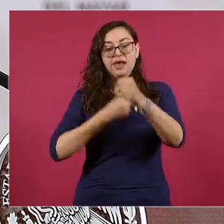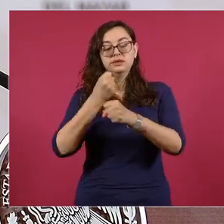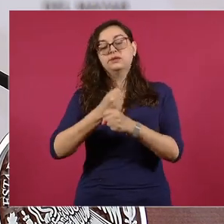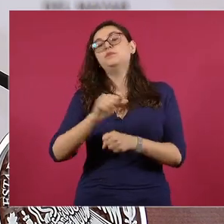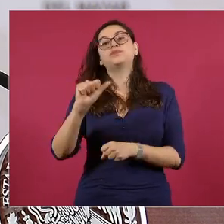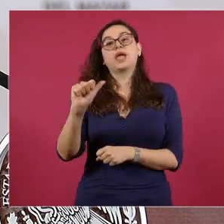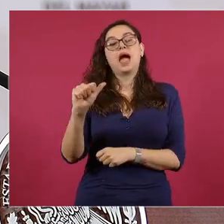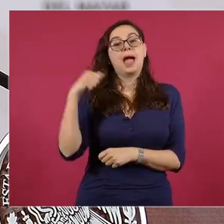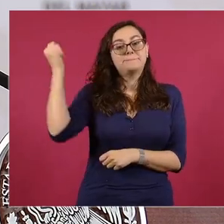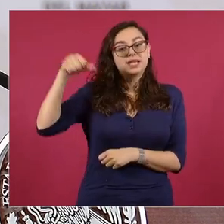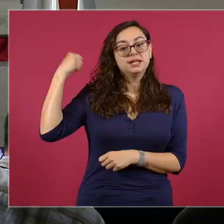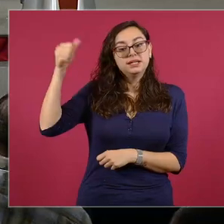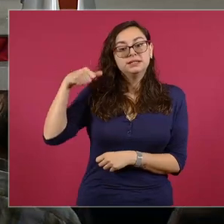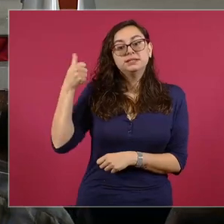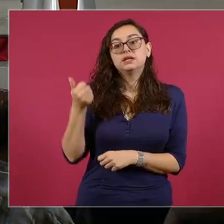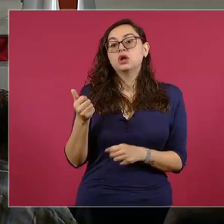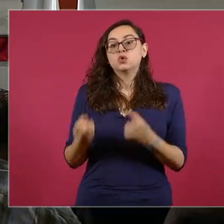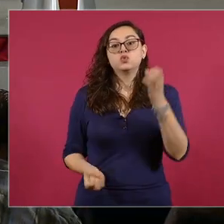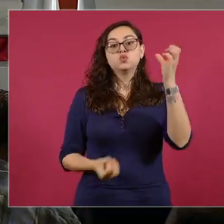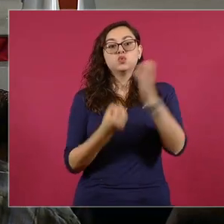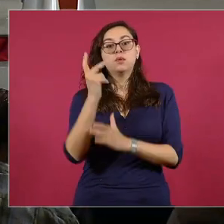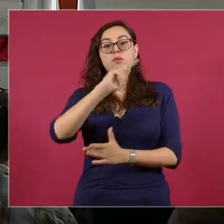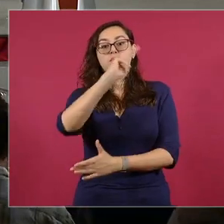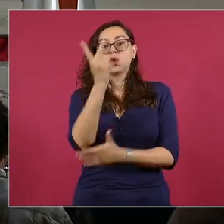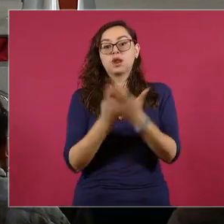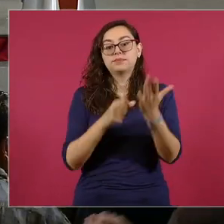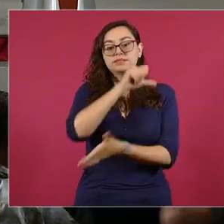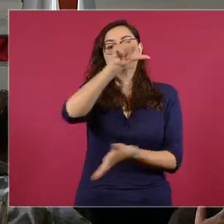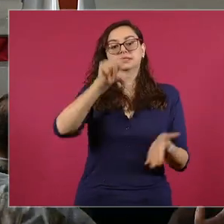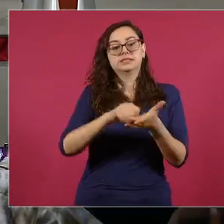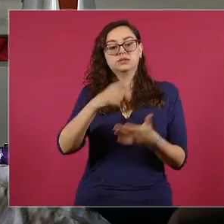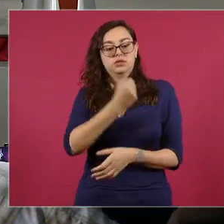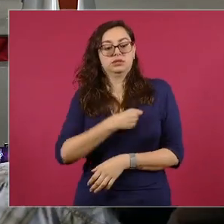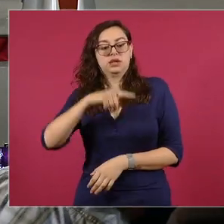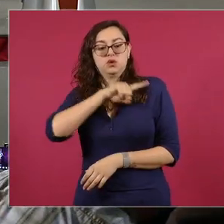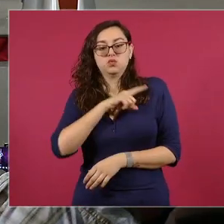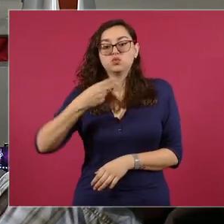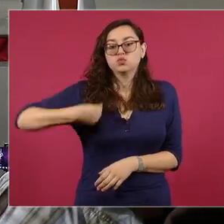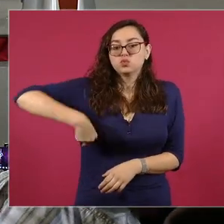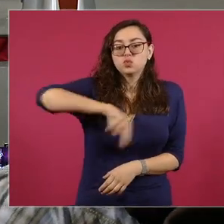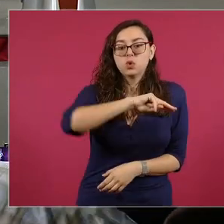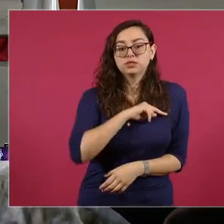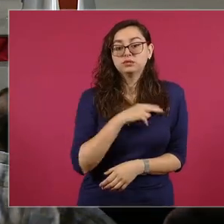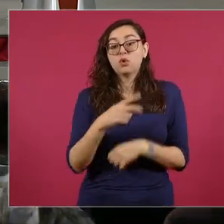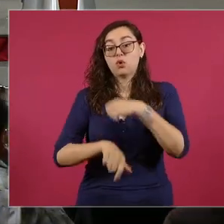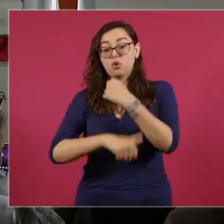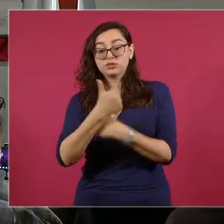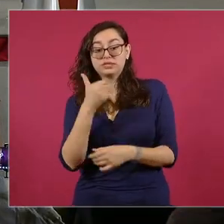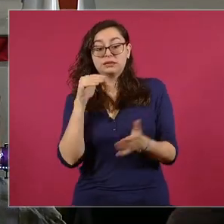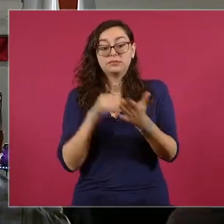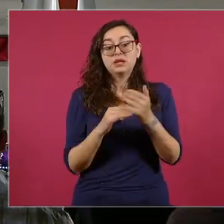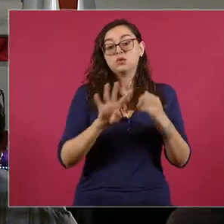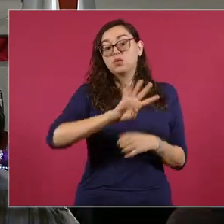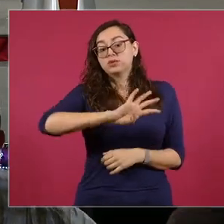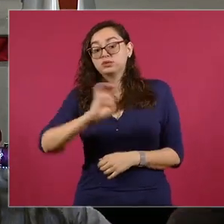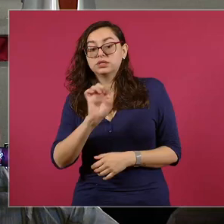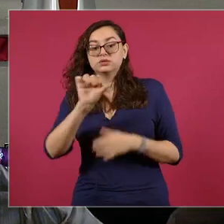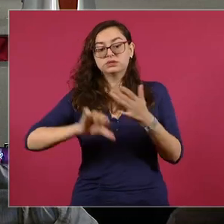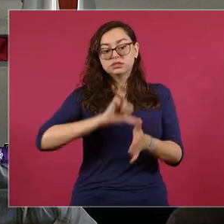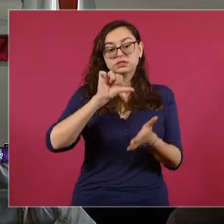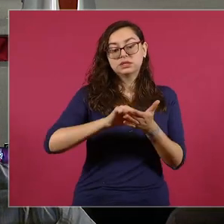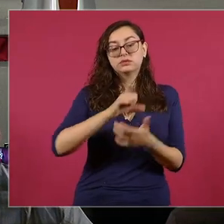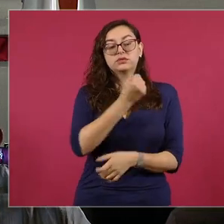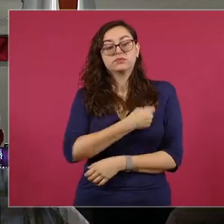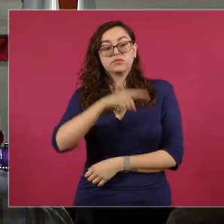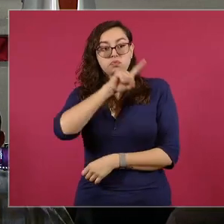de los recursos de la clínica es nuestra, este programa para la rehabilitación de más de 11 mil 400 centros de salud